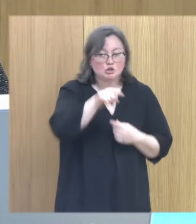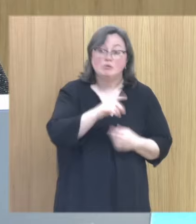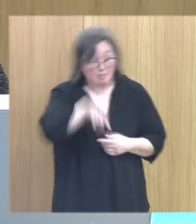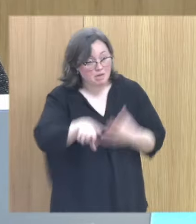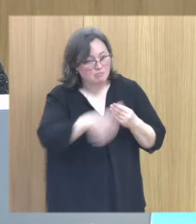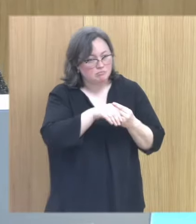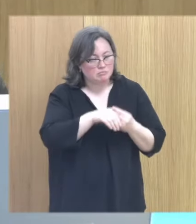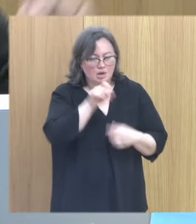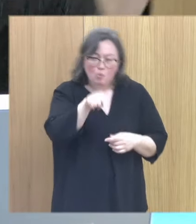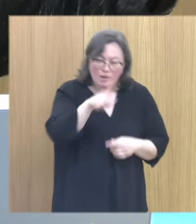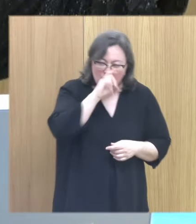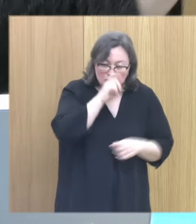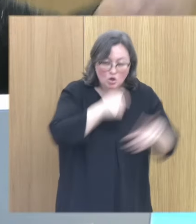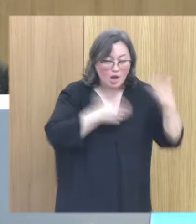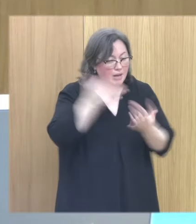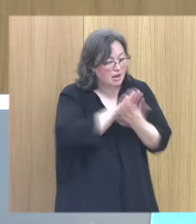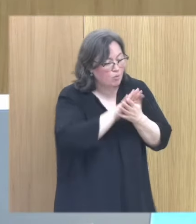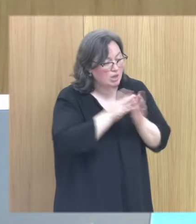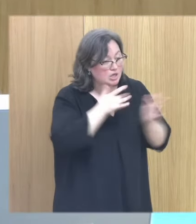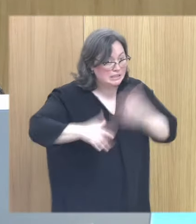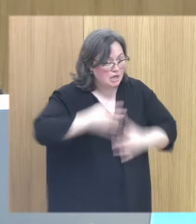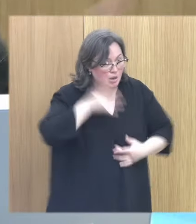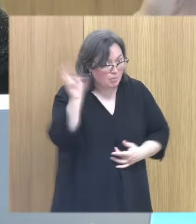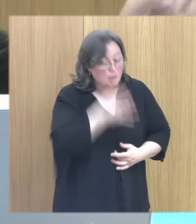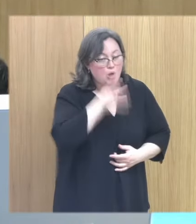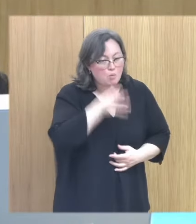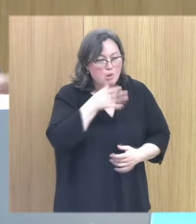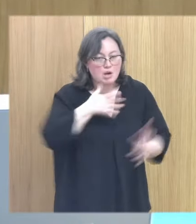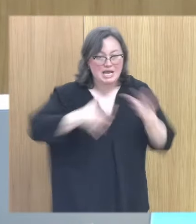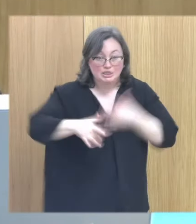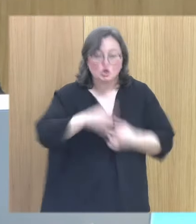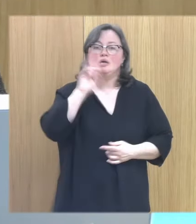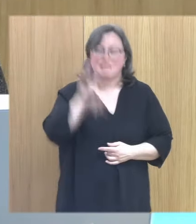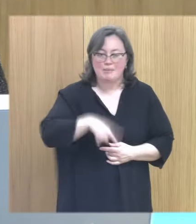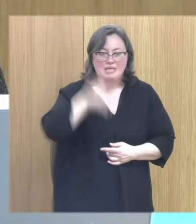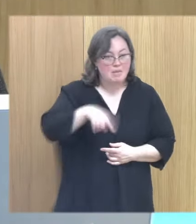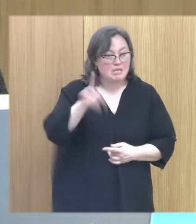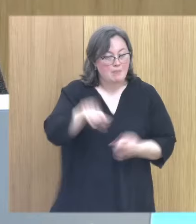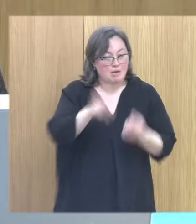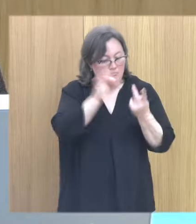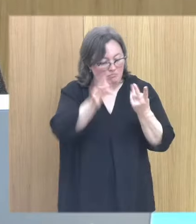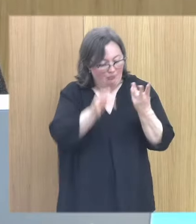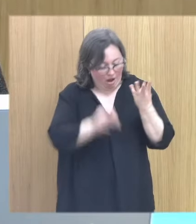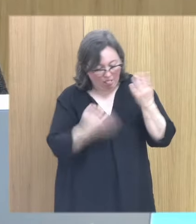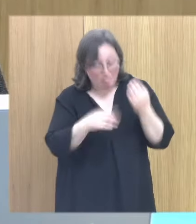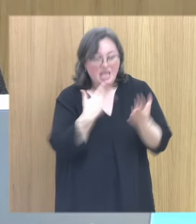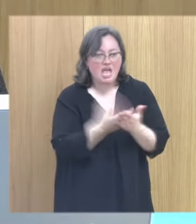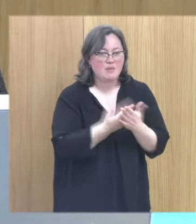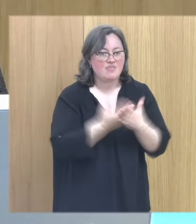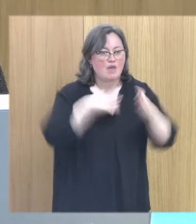también ¿y te acuerdas de esto? ¿te acuerdas de lo que hablamos el otro día? pues te pasa por esto y esto también y lo otro también y entonces van acumulando evidencia